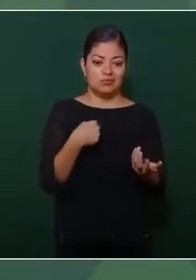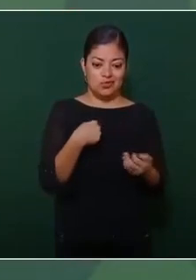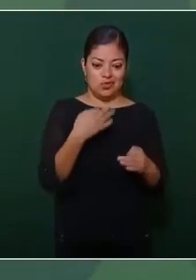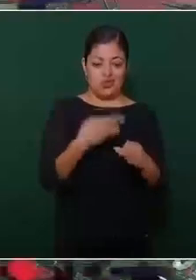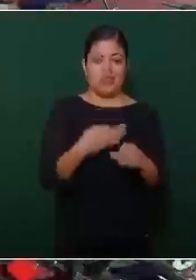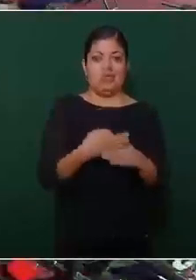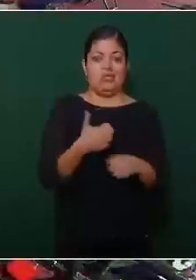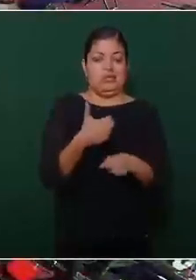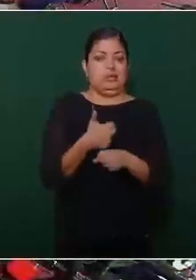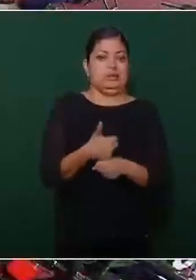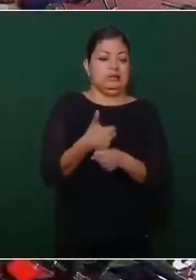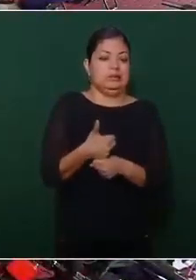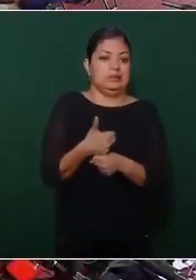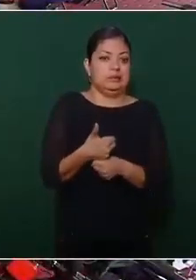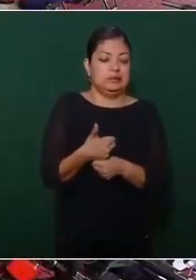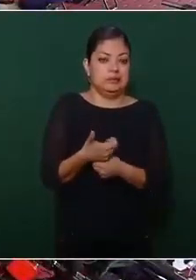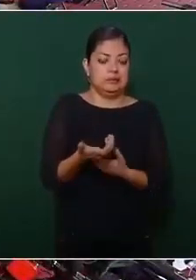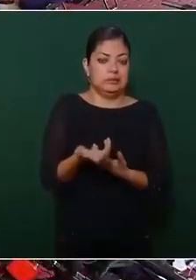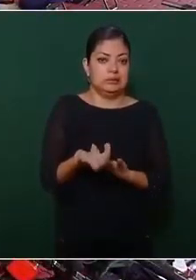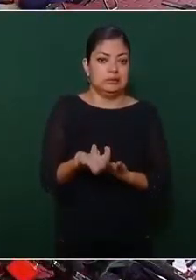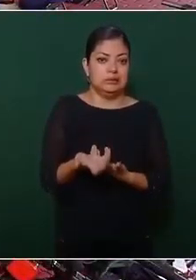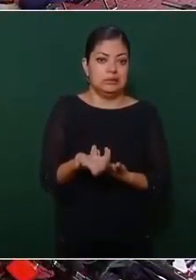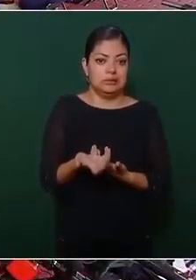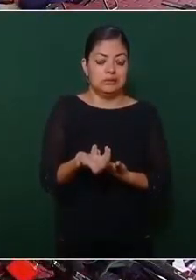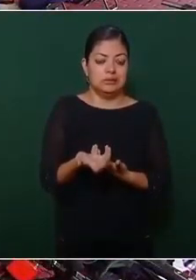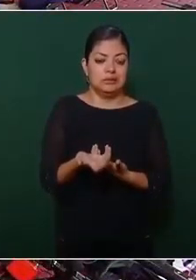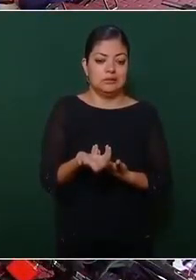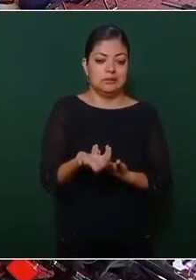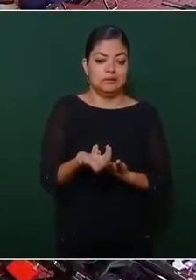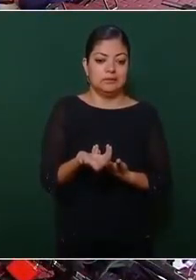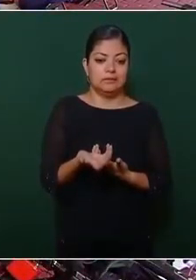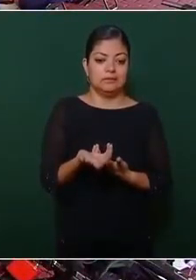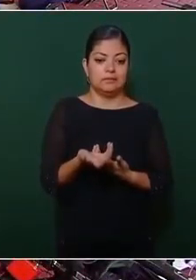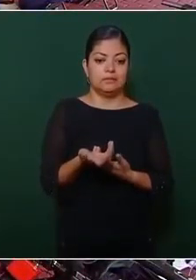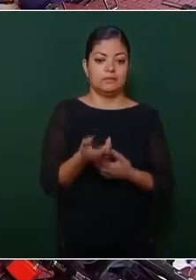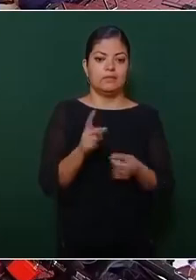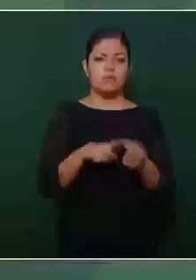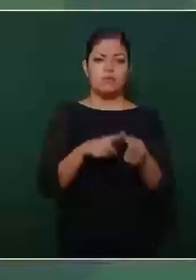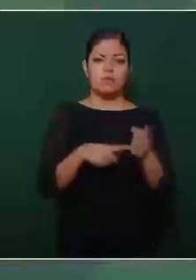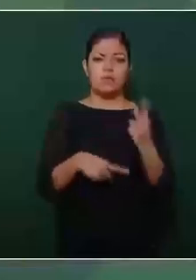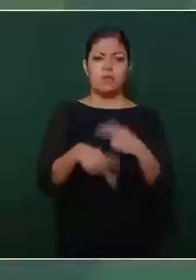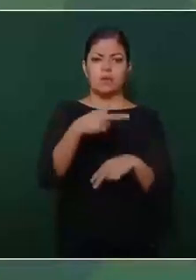viene de atrás.